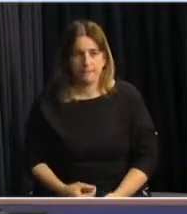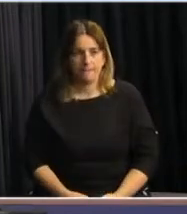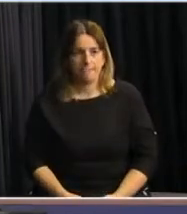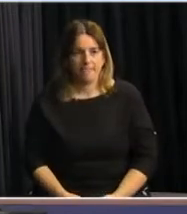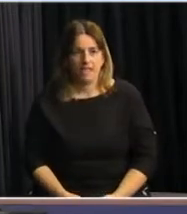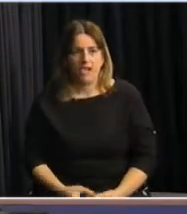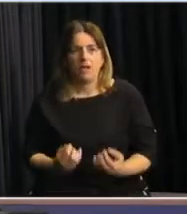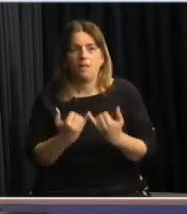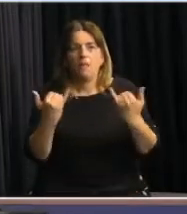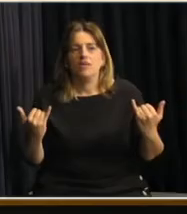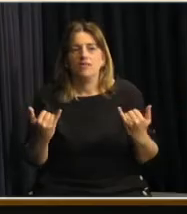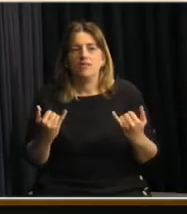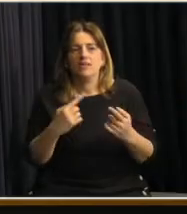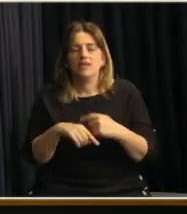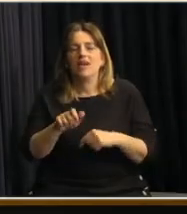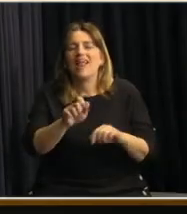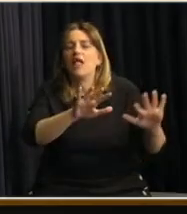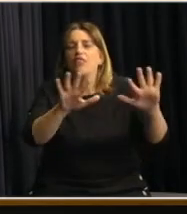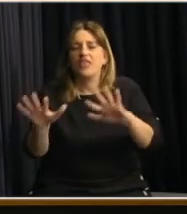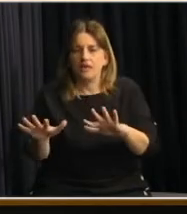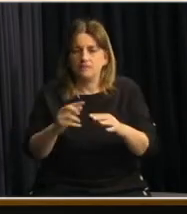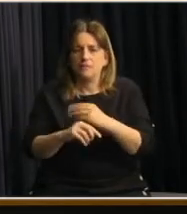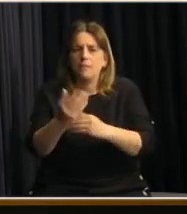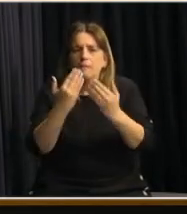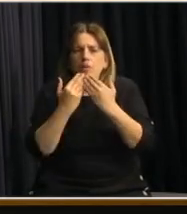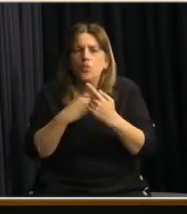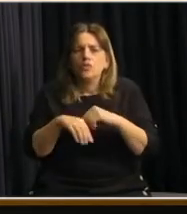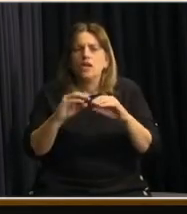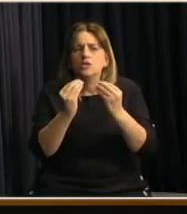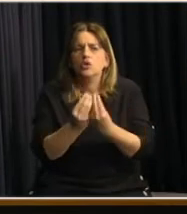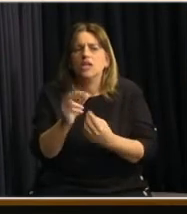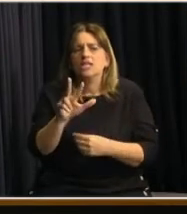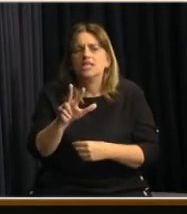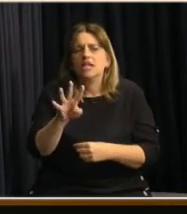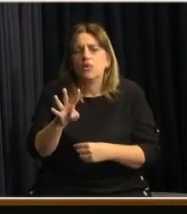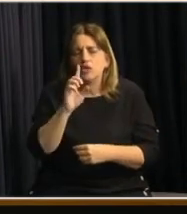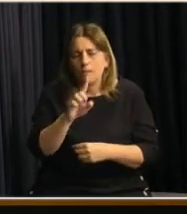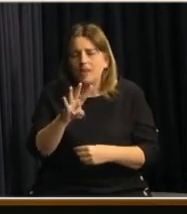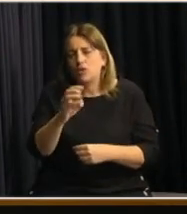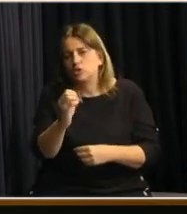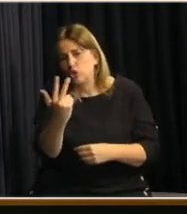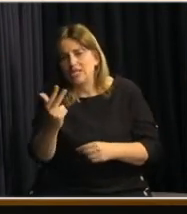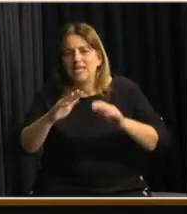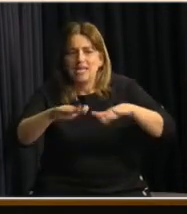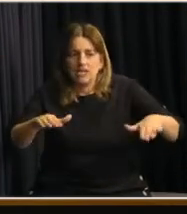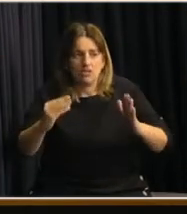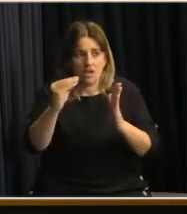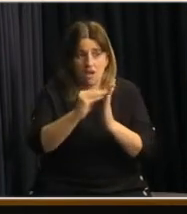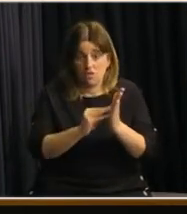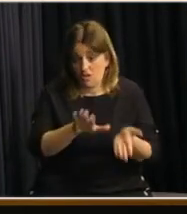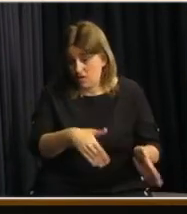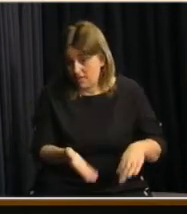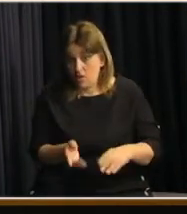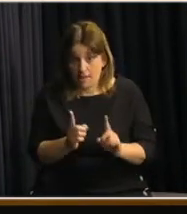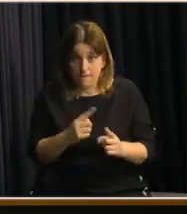Hola, buen mediodía. Claudia Varela, de Canal 10 de Subrayado. Esos 34.403 niños que están inscriptos hasta ahora, ¿está dentro